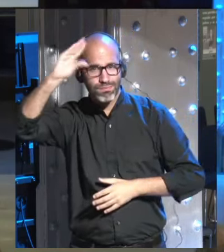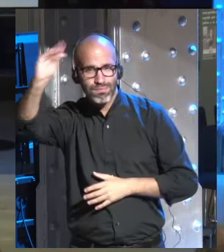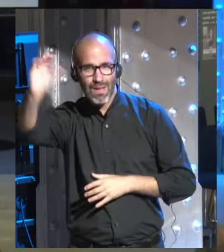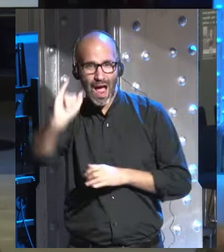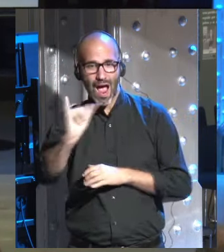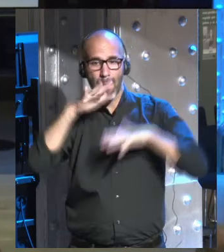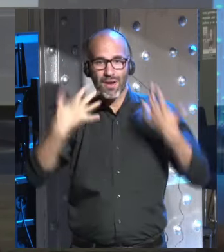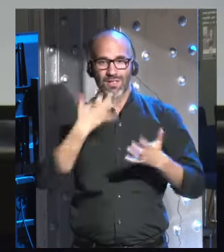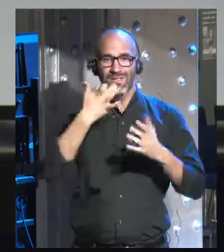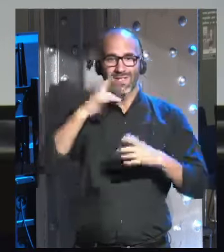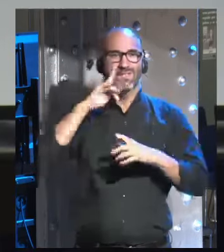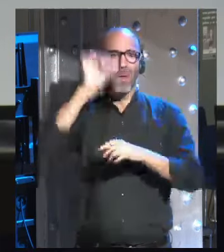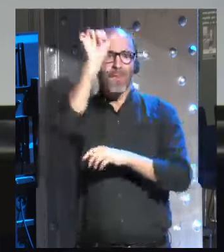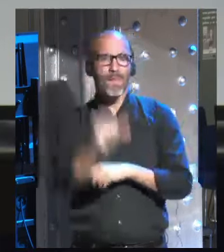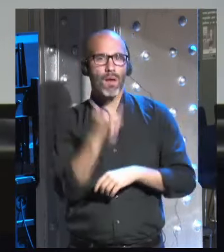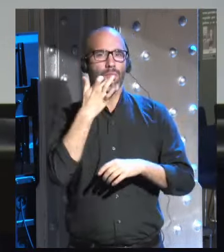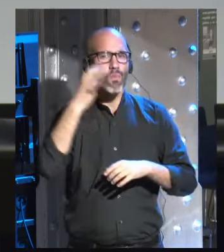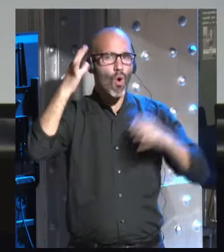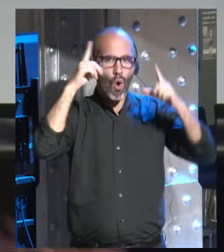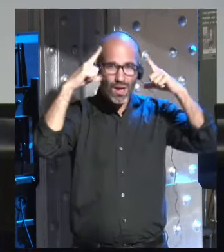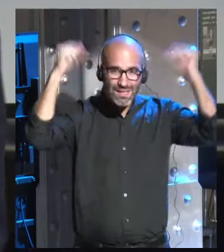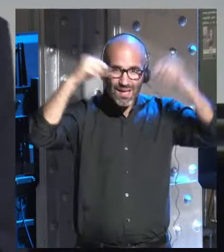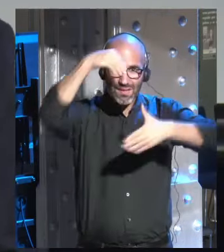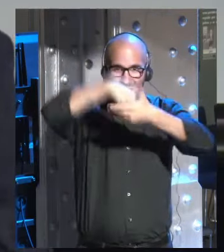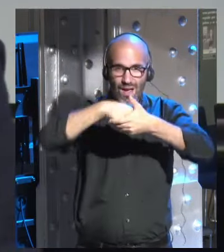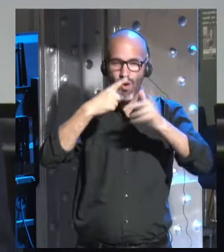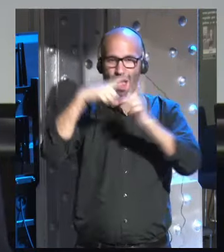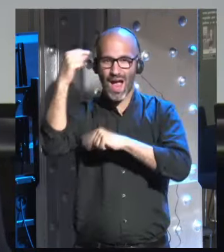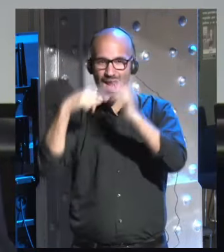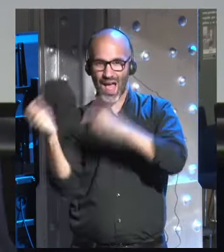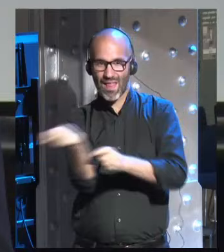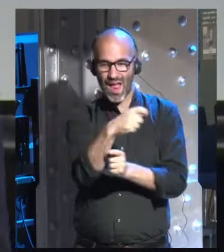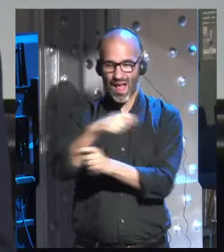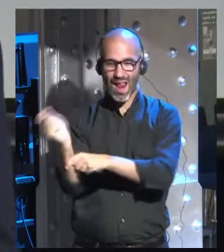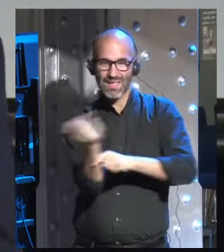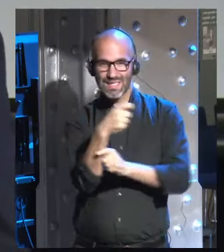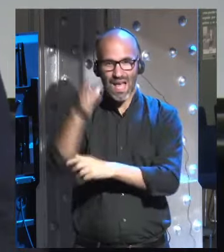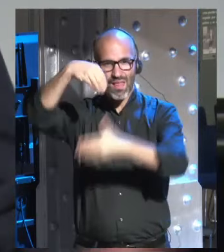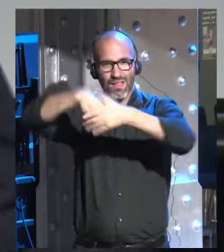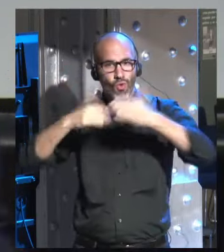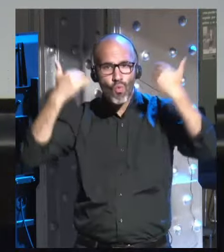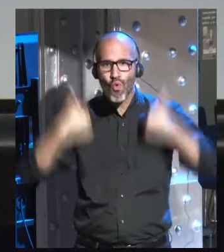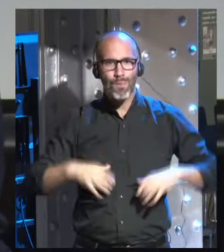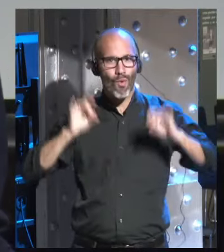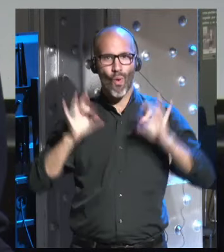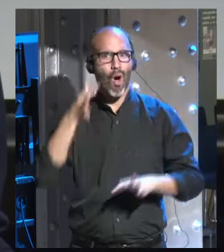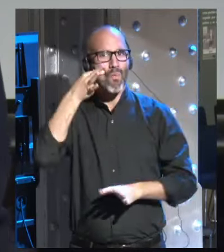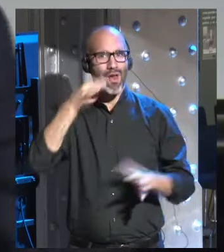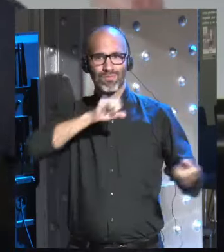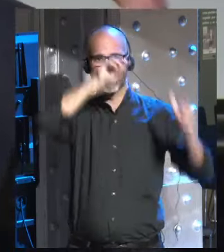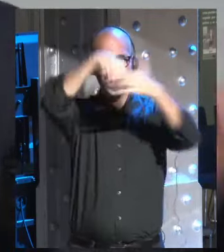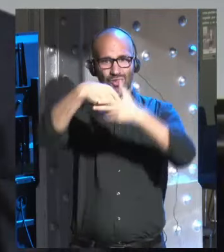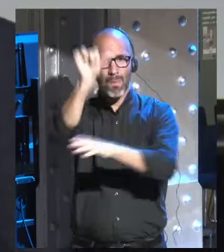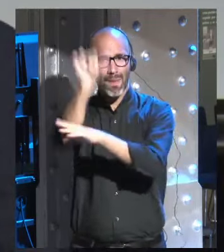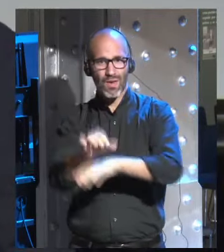humanos, en Star Trek, o en la guerra de las galaxias, son exactamente igual que nosotros. Tienen los mismos cuerpos, los mismos cerebros, tienen los mismos